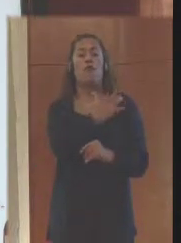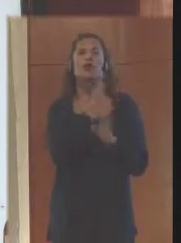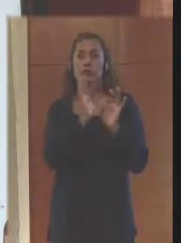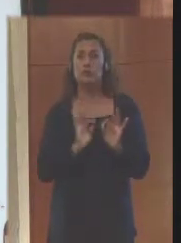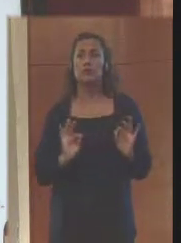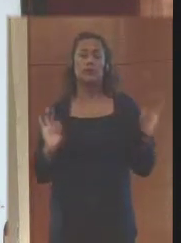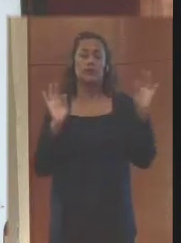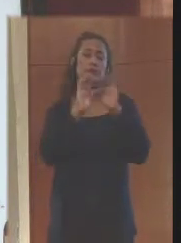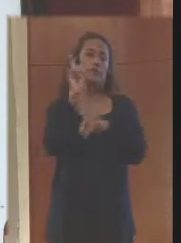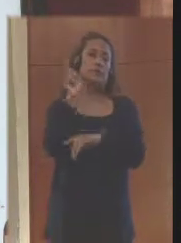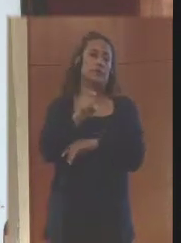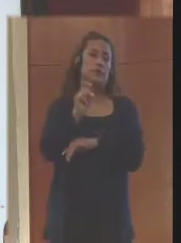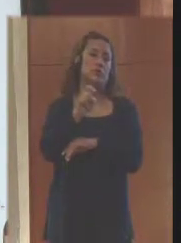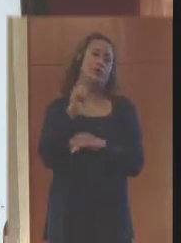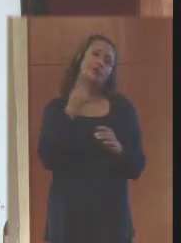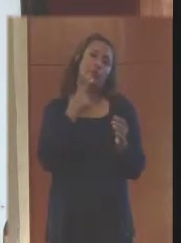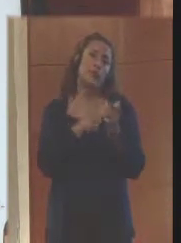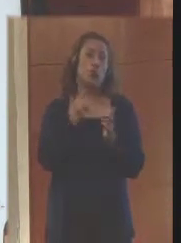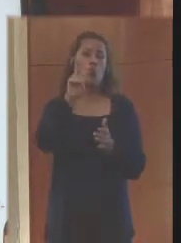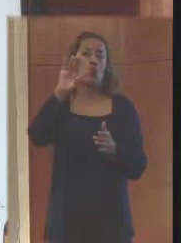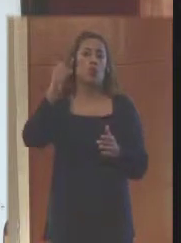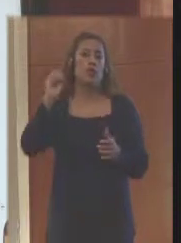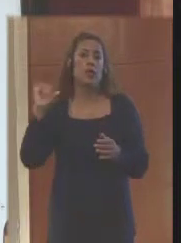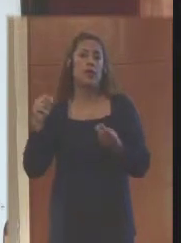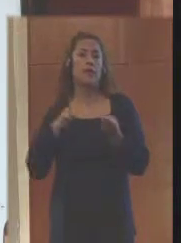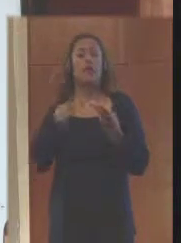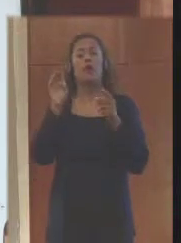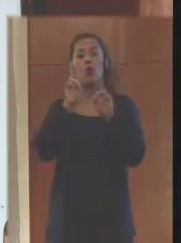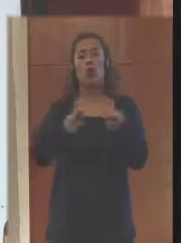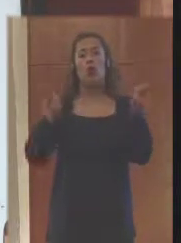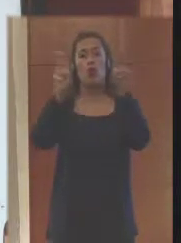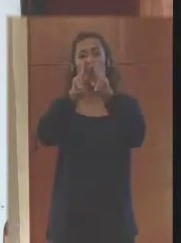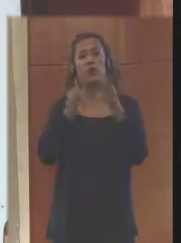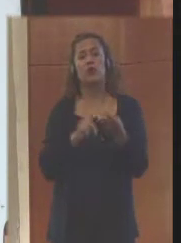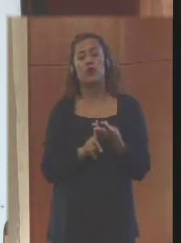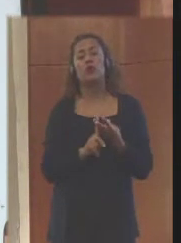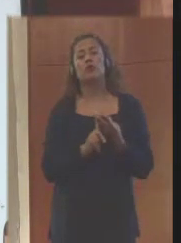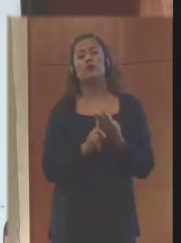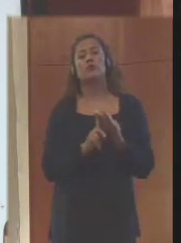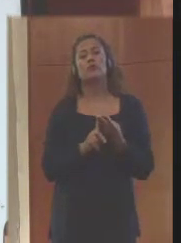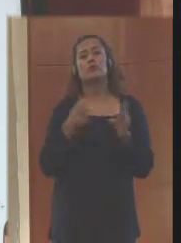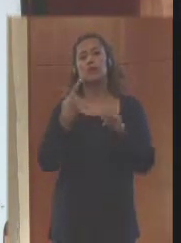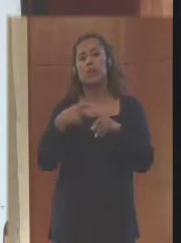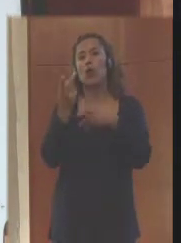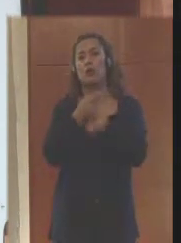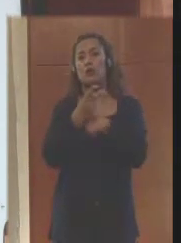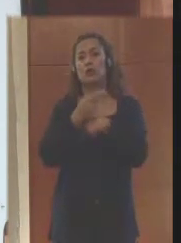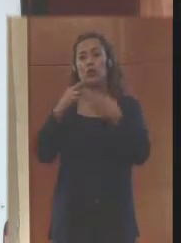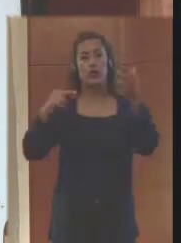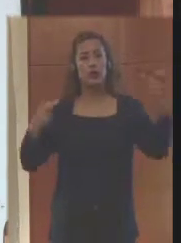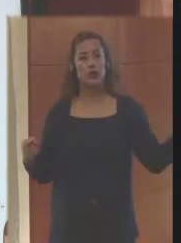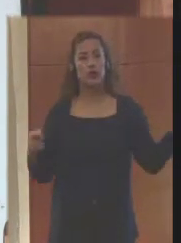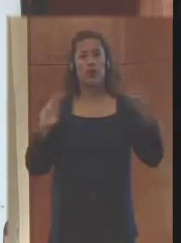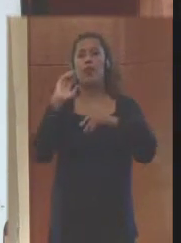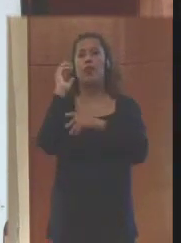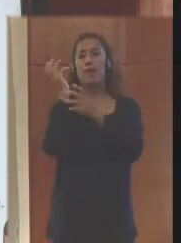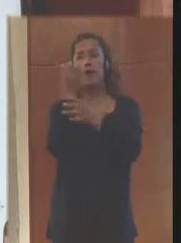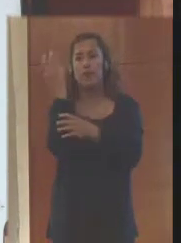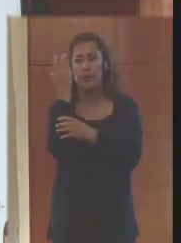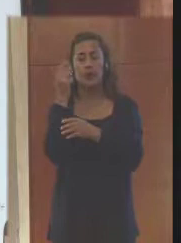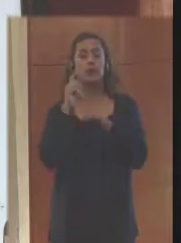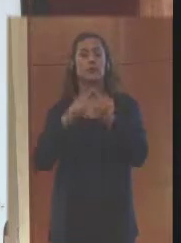Cuando una entidad como USAID, como Naciones Unidas, como los consejos regionales de atención de emergencia,